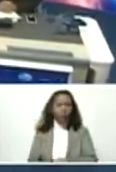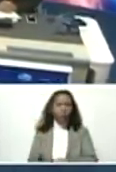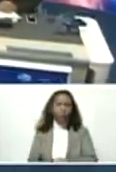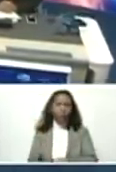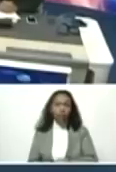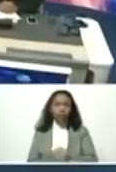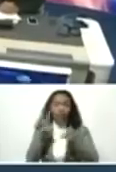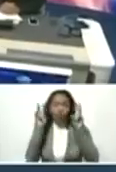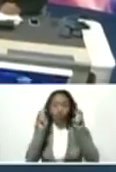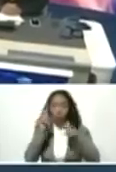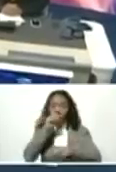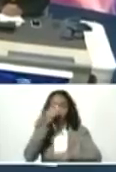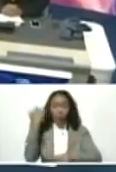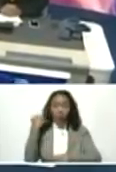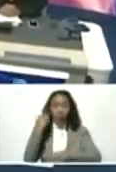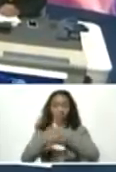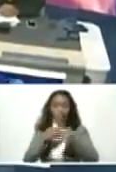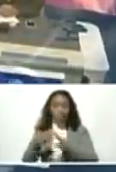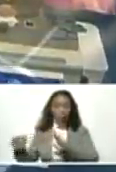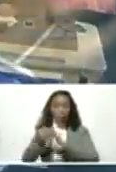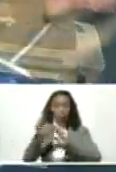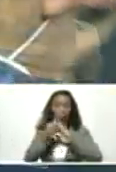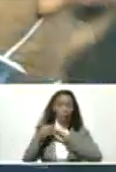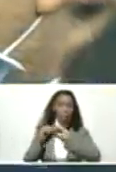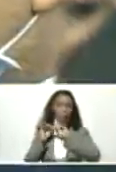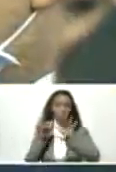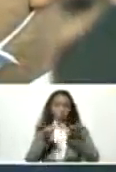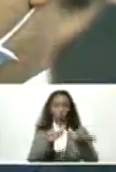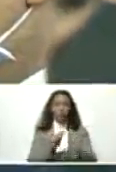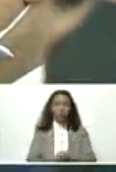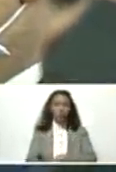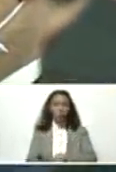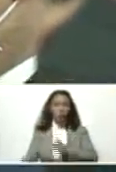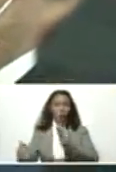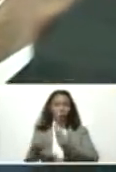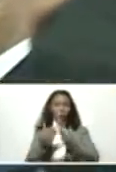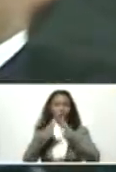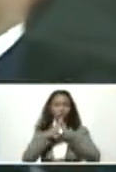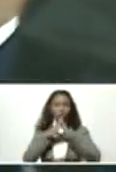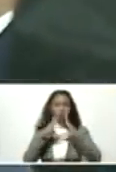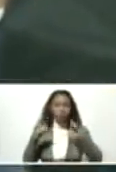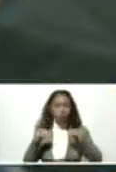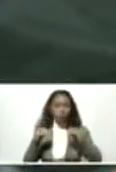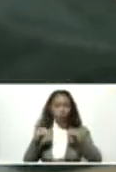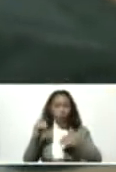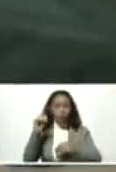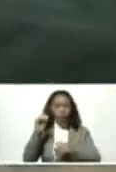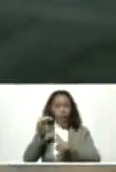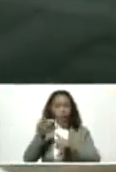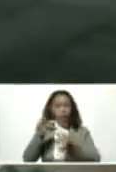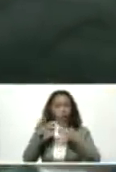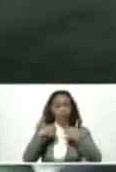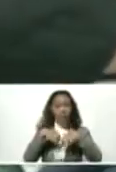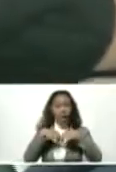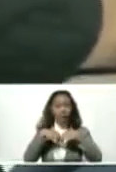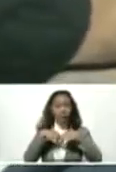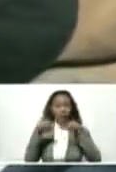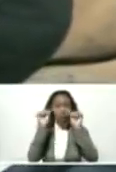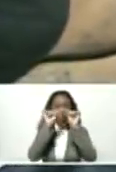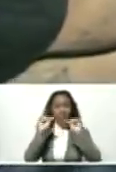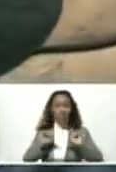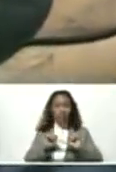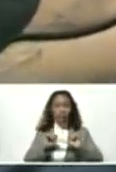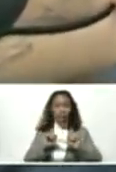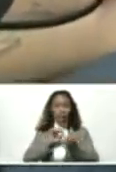Recientemente, el año pasado, nos hicieron un ataque masivo contra todo el cerebro y los sistemas digitalizados del